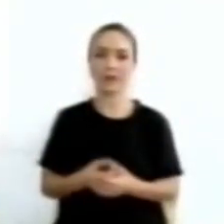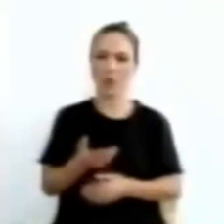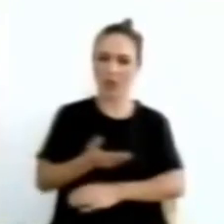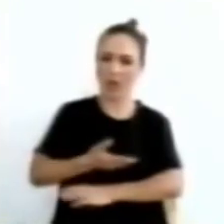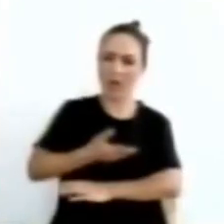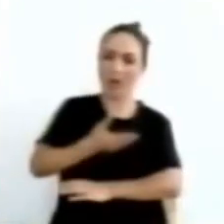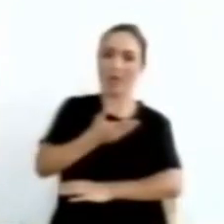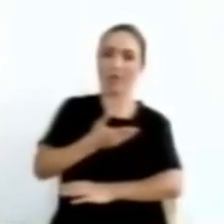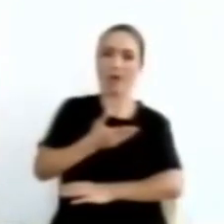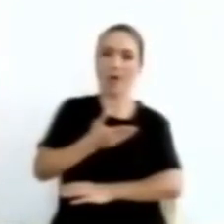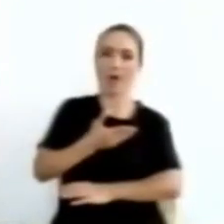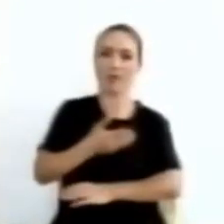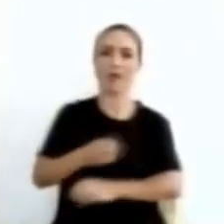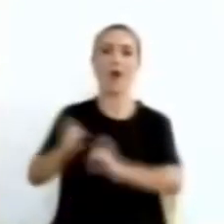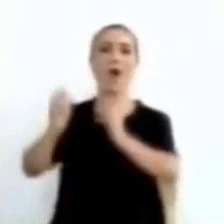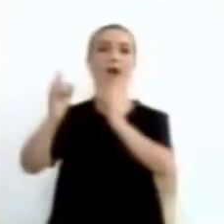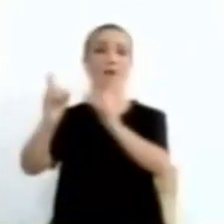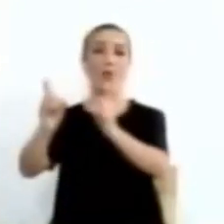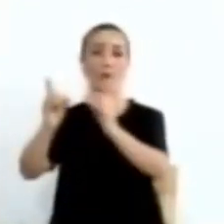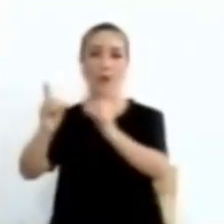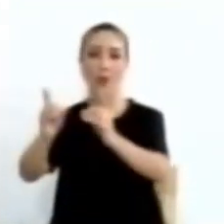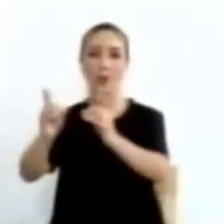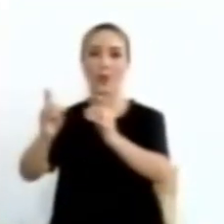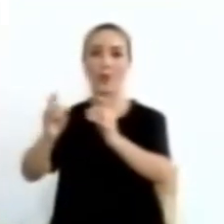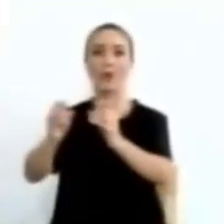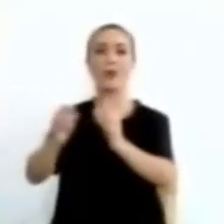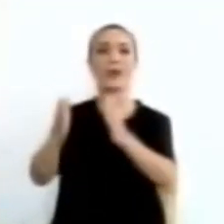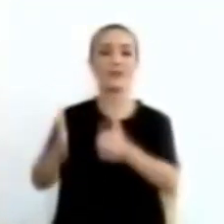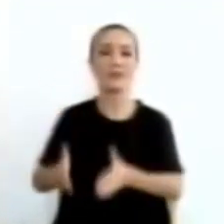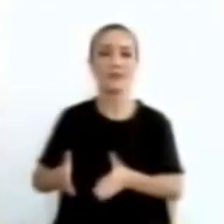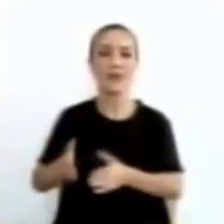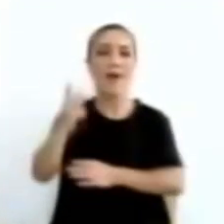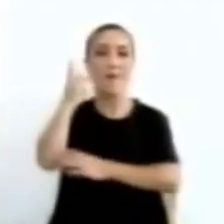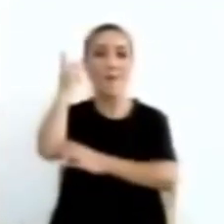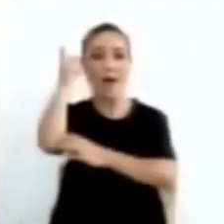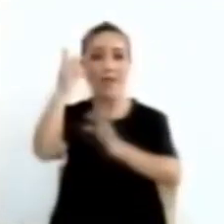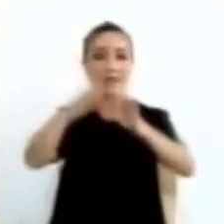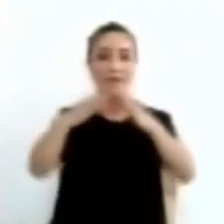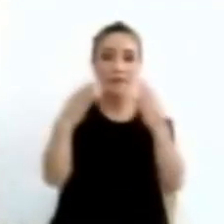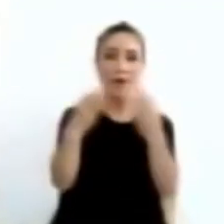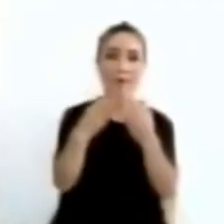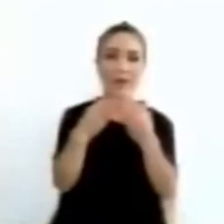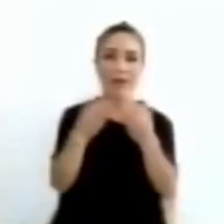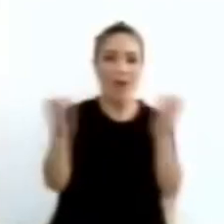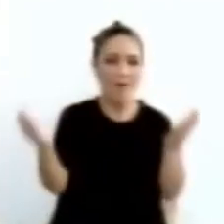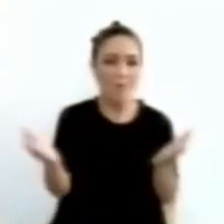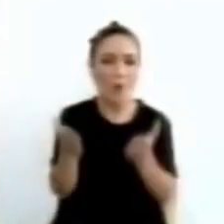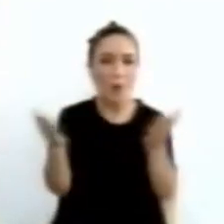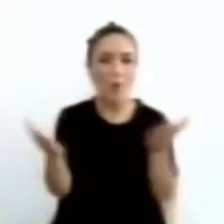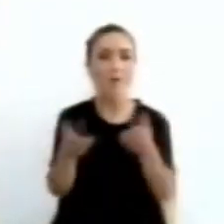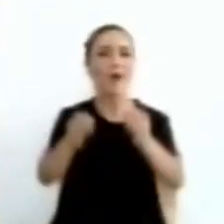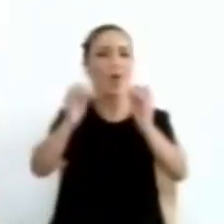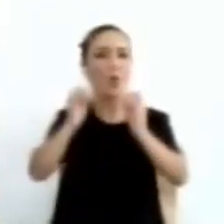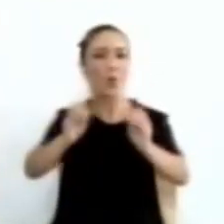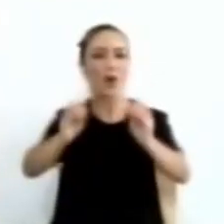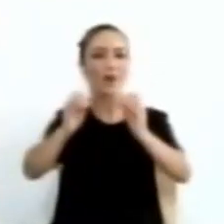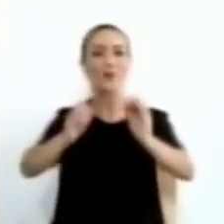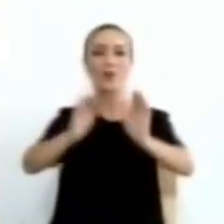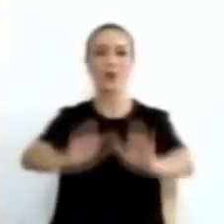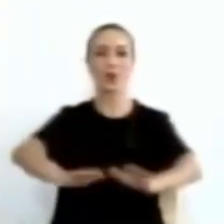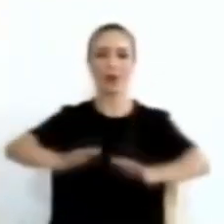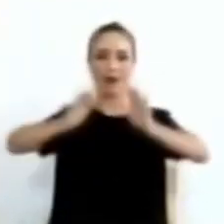los educadores y padres de familia promuevan una educación una de calidad